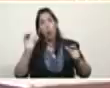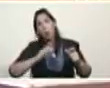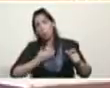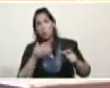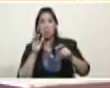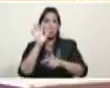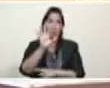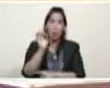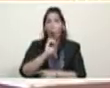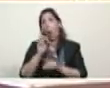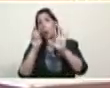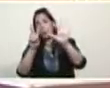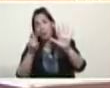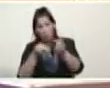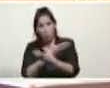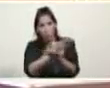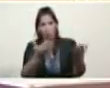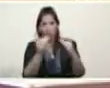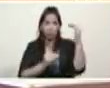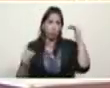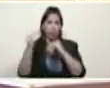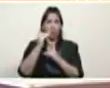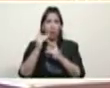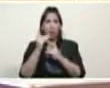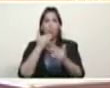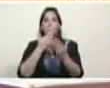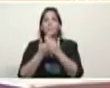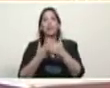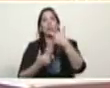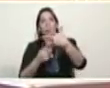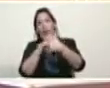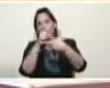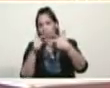son soberanos para decidir, pido tres por lo menos,